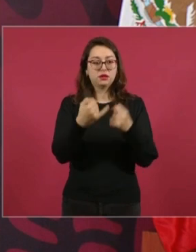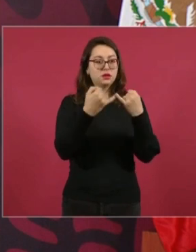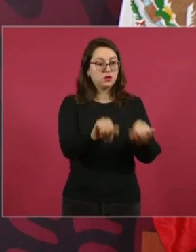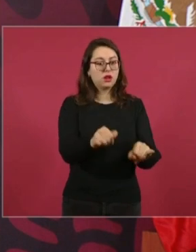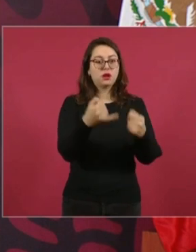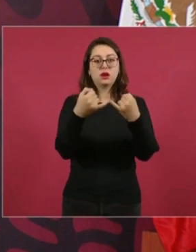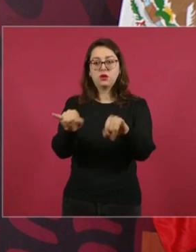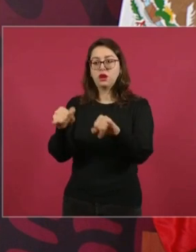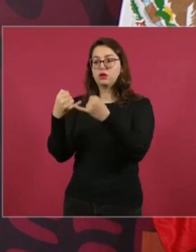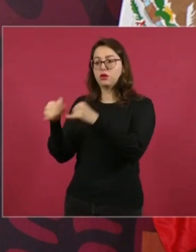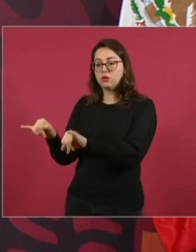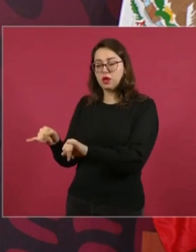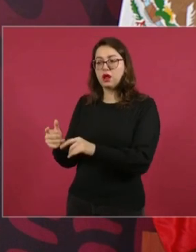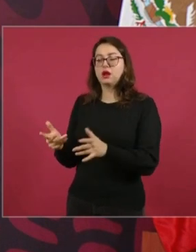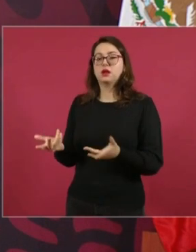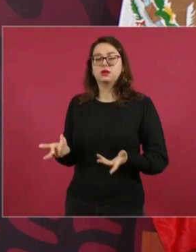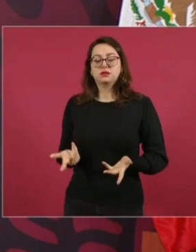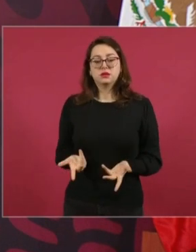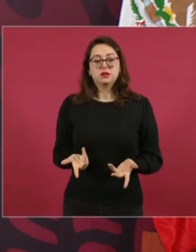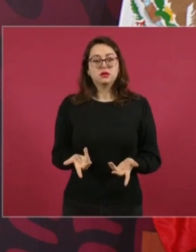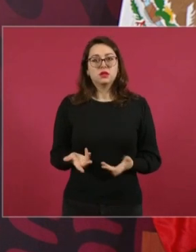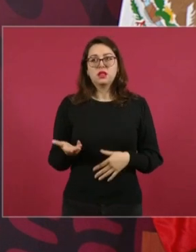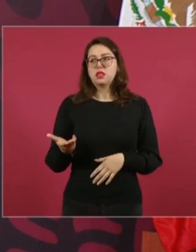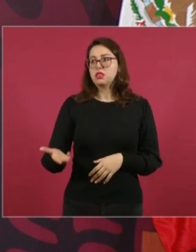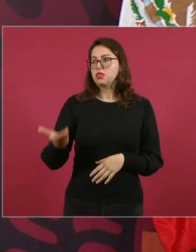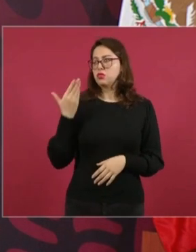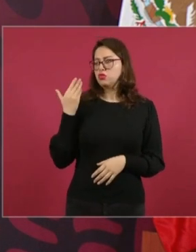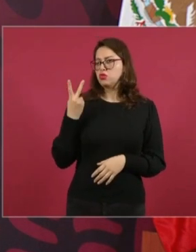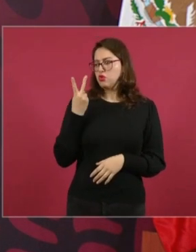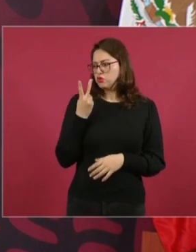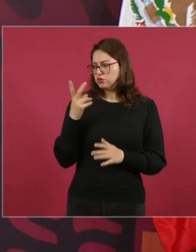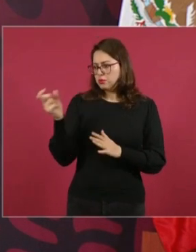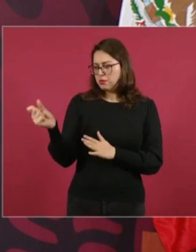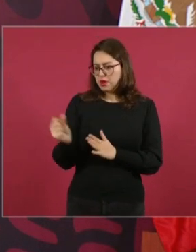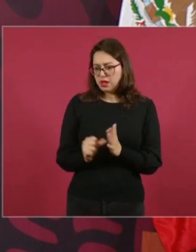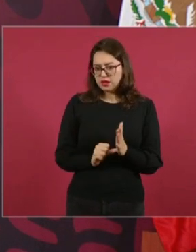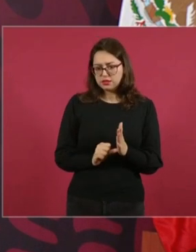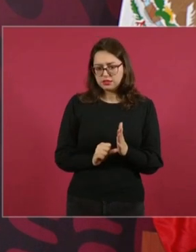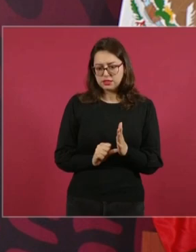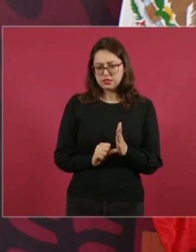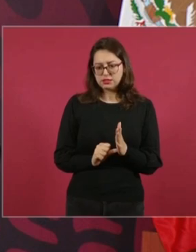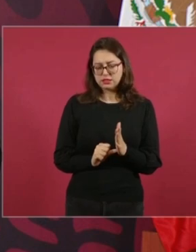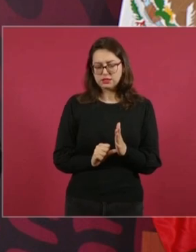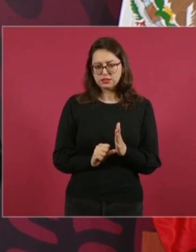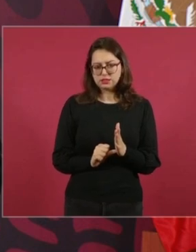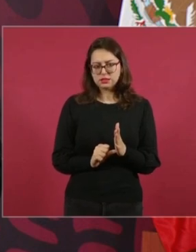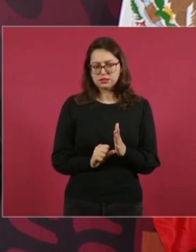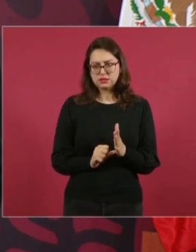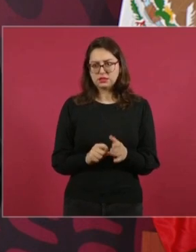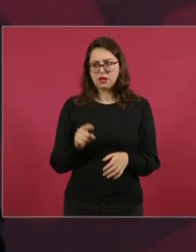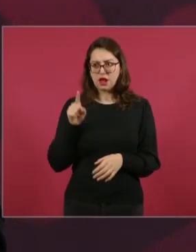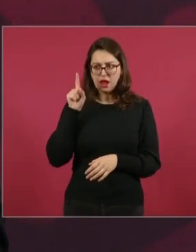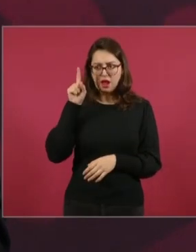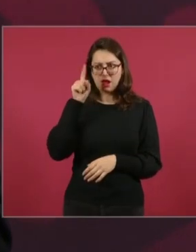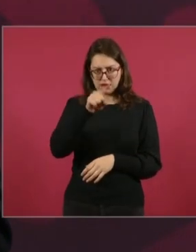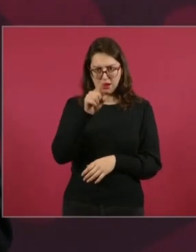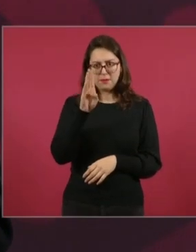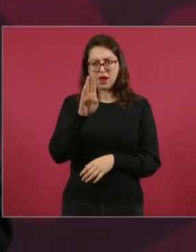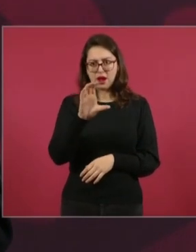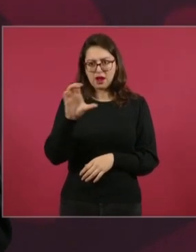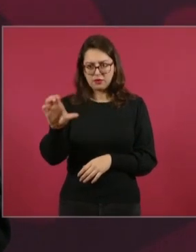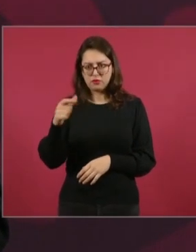Bienestar. Hace como dos meses estuve de gira en Baja California